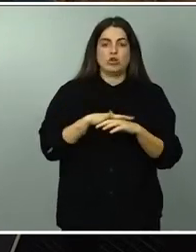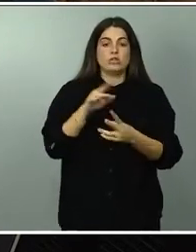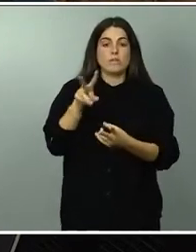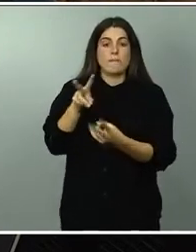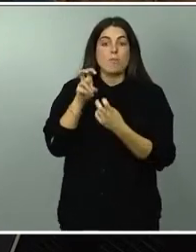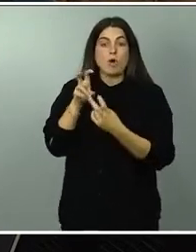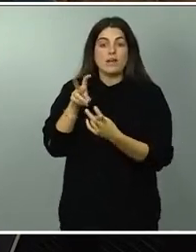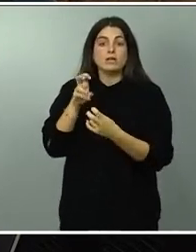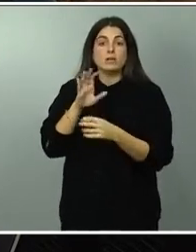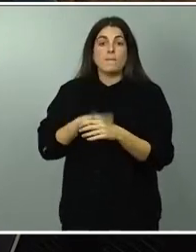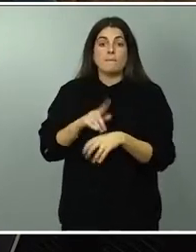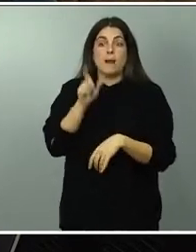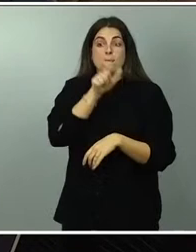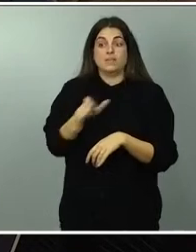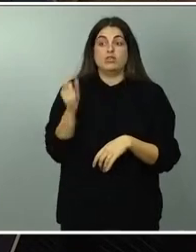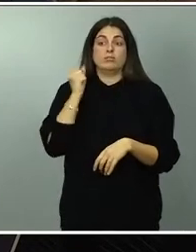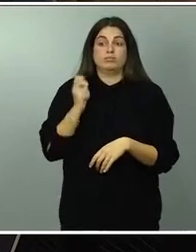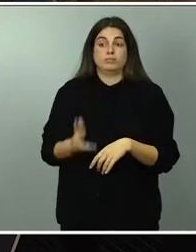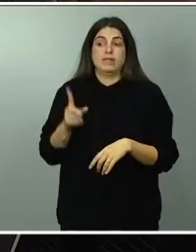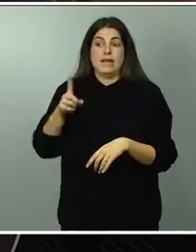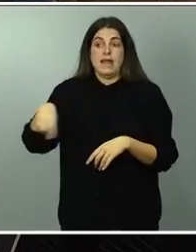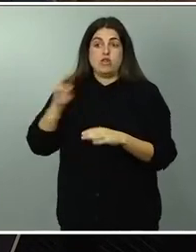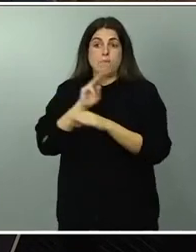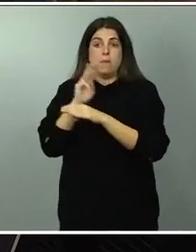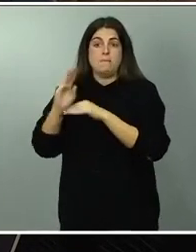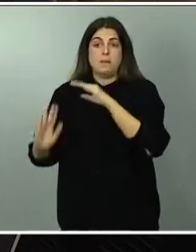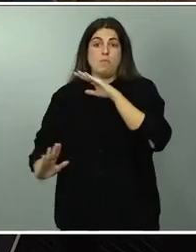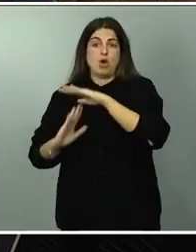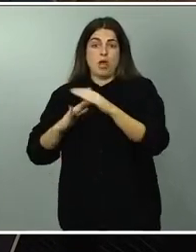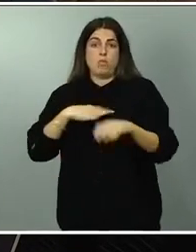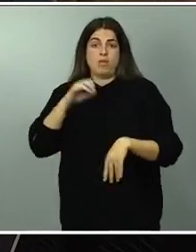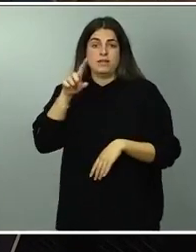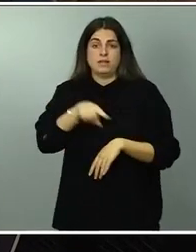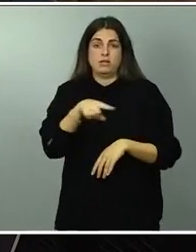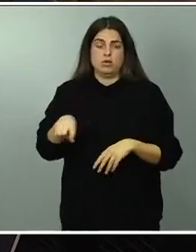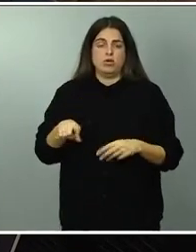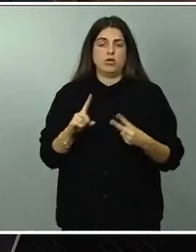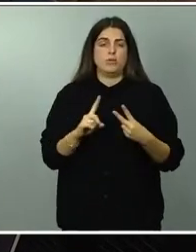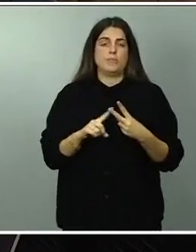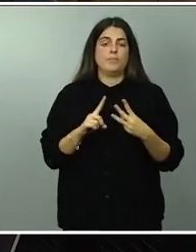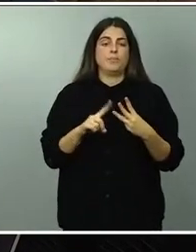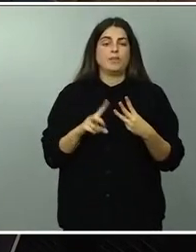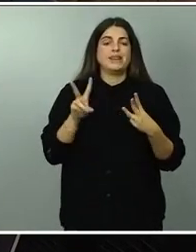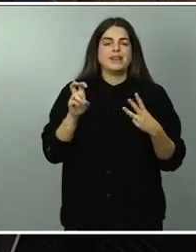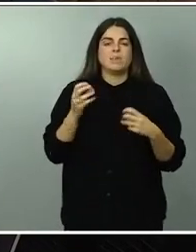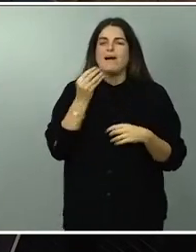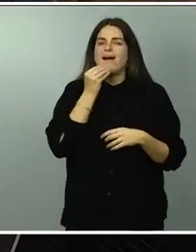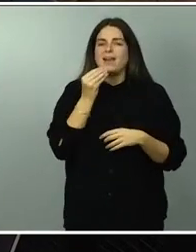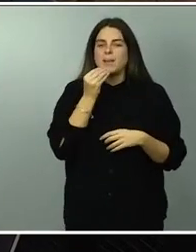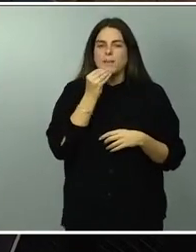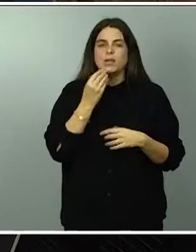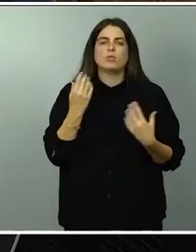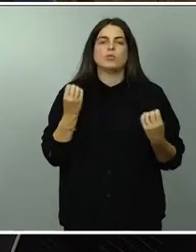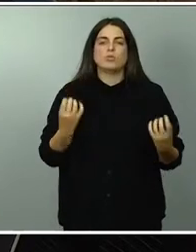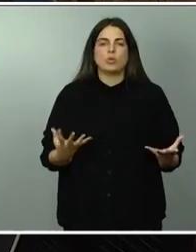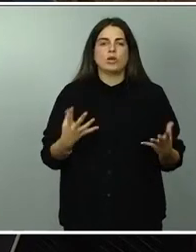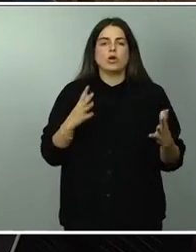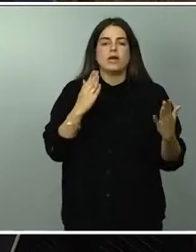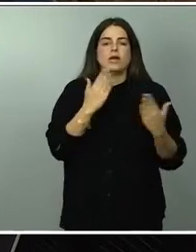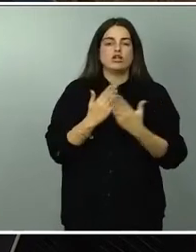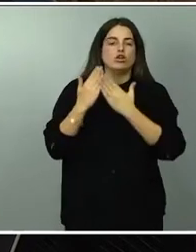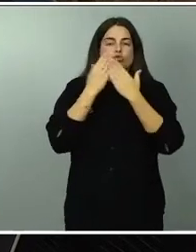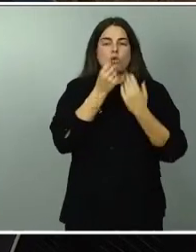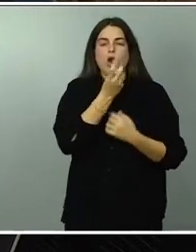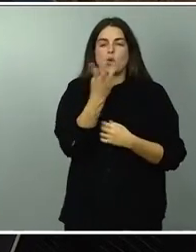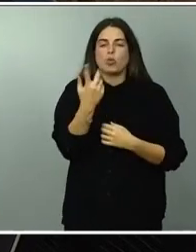es posible que llegue a pasar y con los alimentos bueno hay algunos estudios que dicen que lo del IVA usted ha dicho